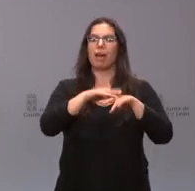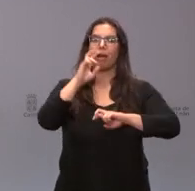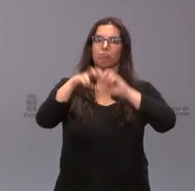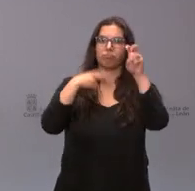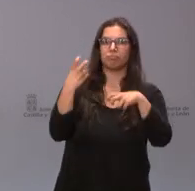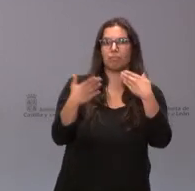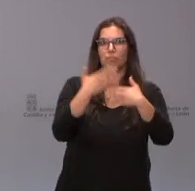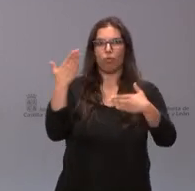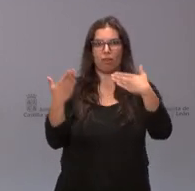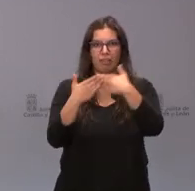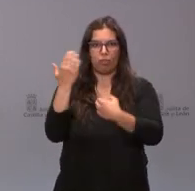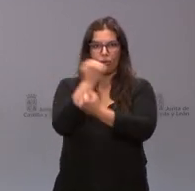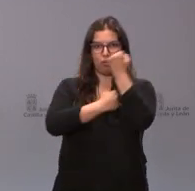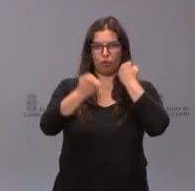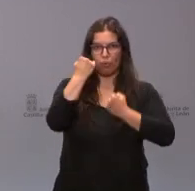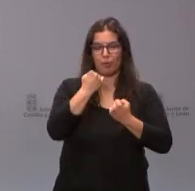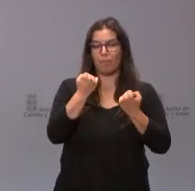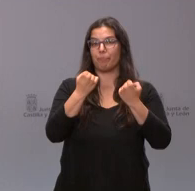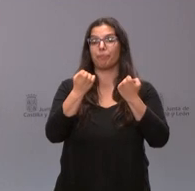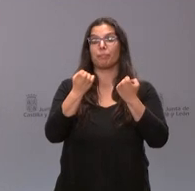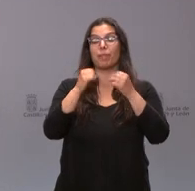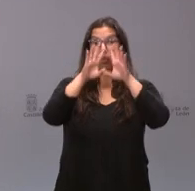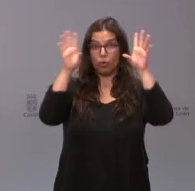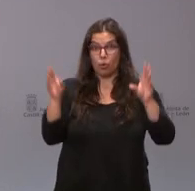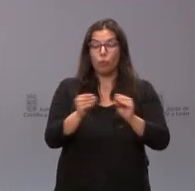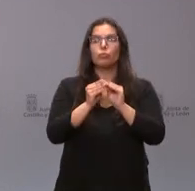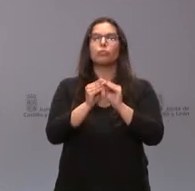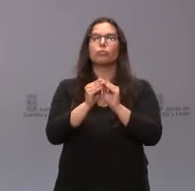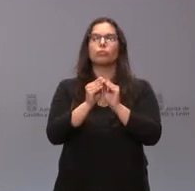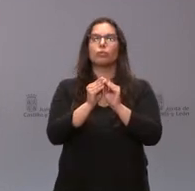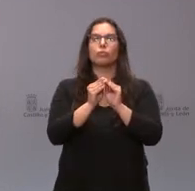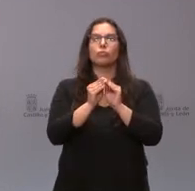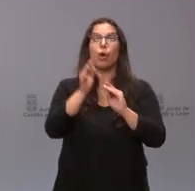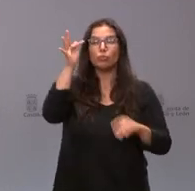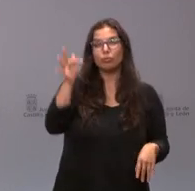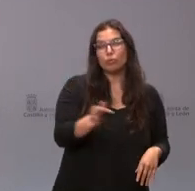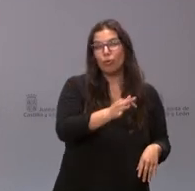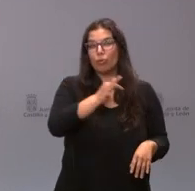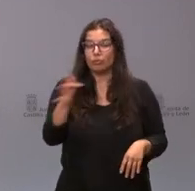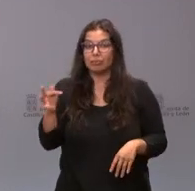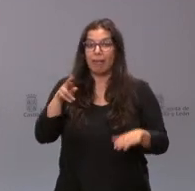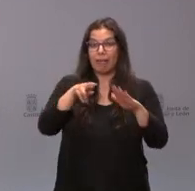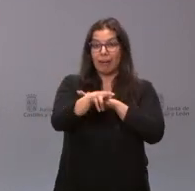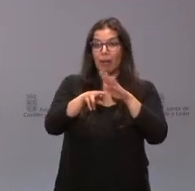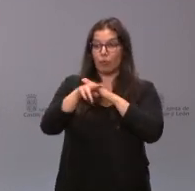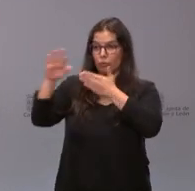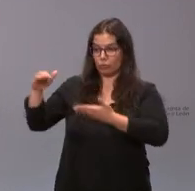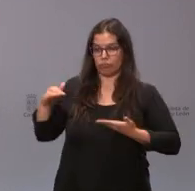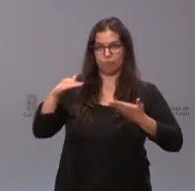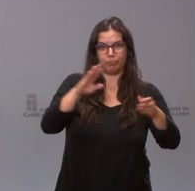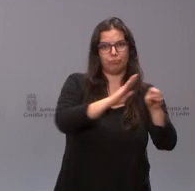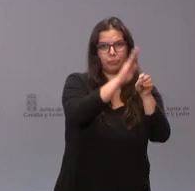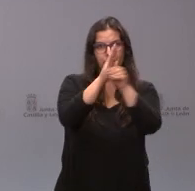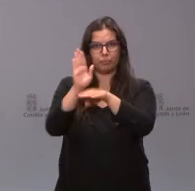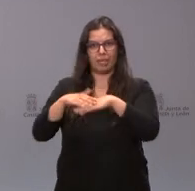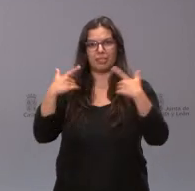conjunto de ambos acuerdos, el volumen total de recursos disponibles para la modernización de los sectores productivos de